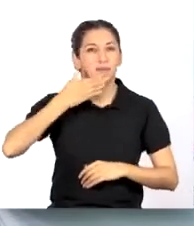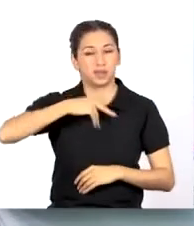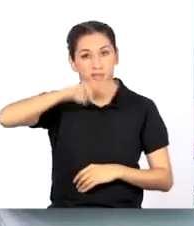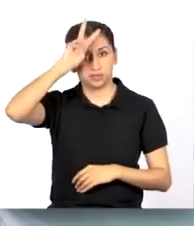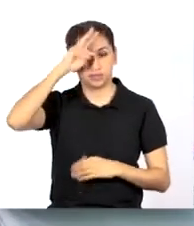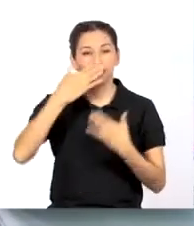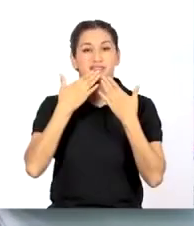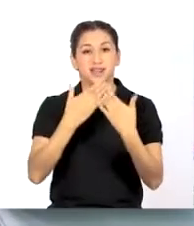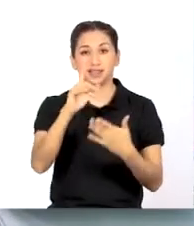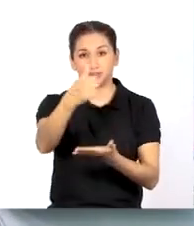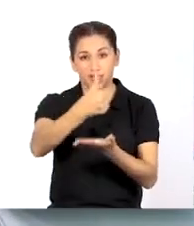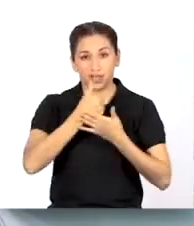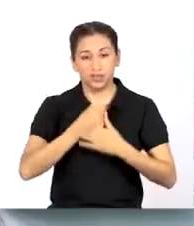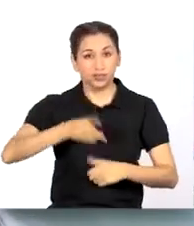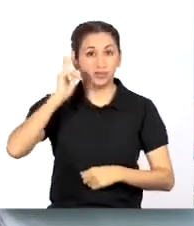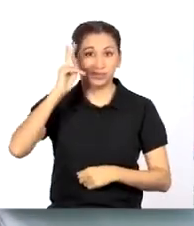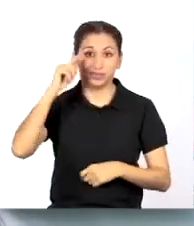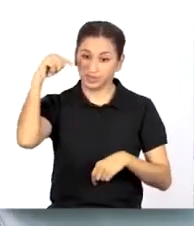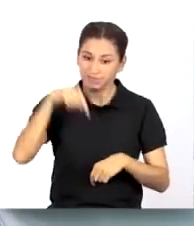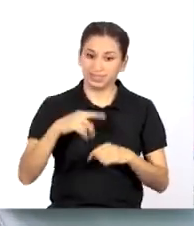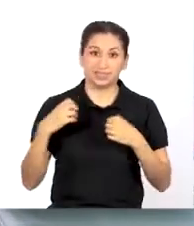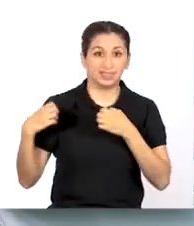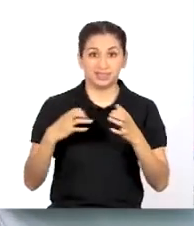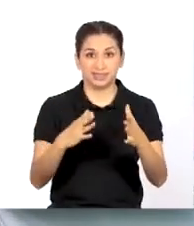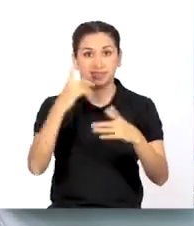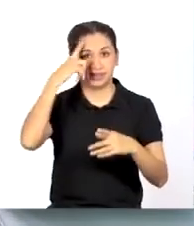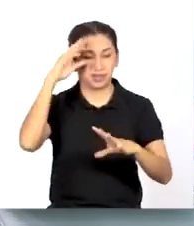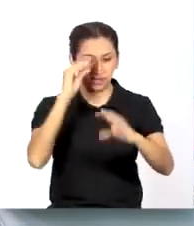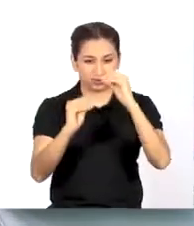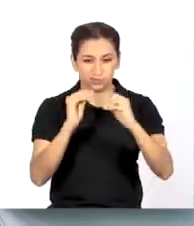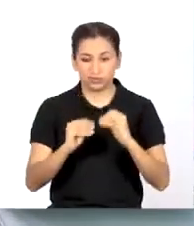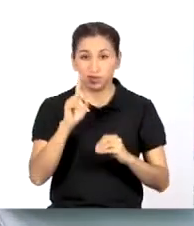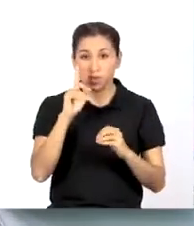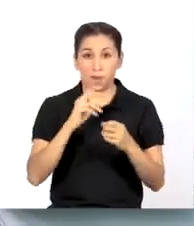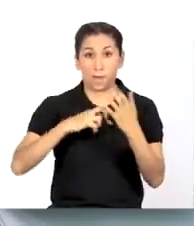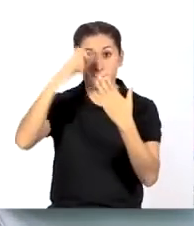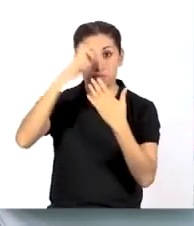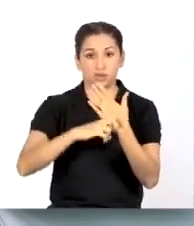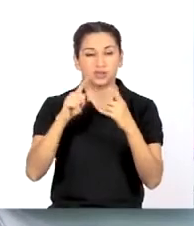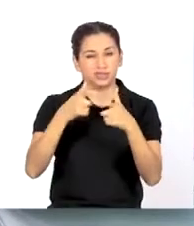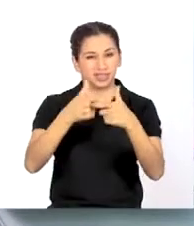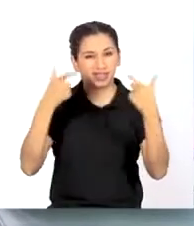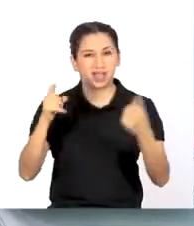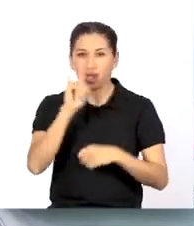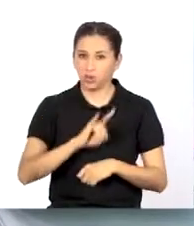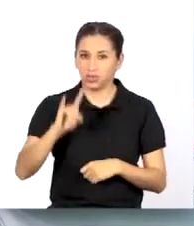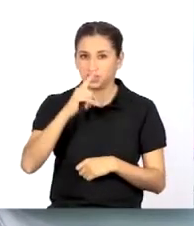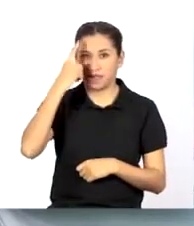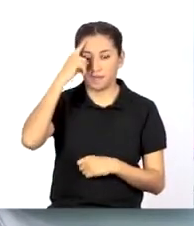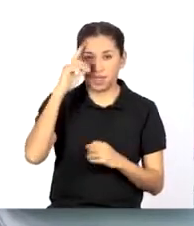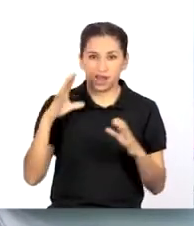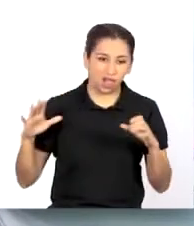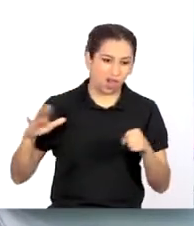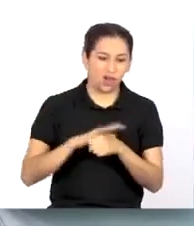Muchas gracias por su ayuda, profesora. Estas estrategias para elaborar un proyecto participativo serán de gran utilidad para completar nuestra